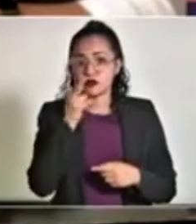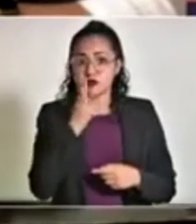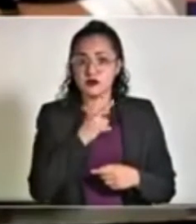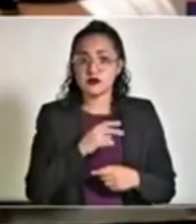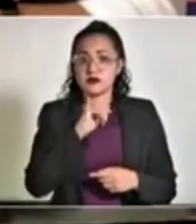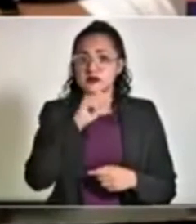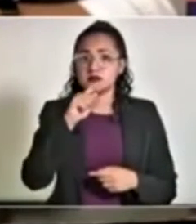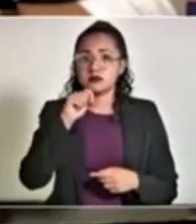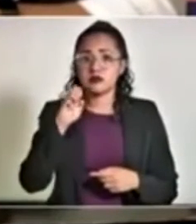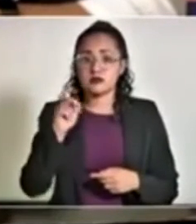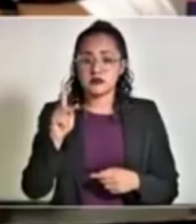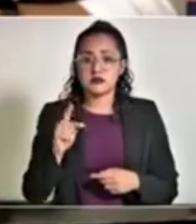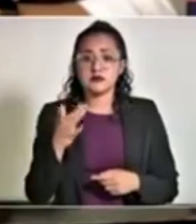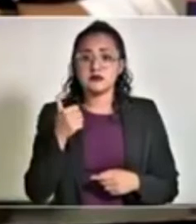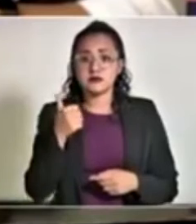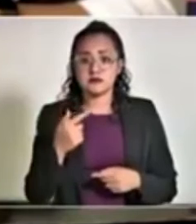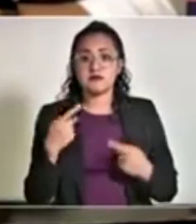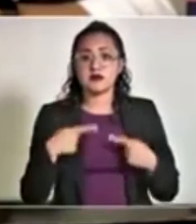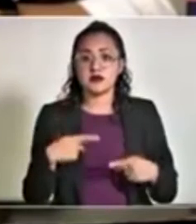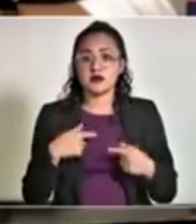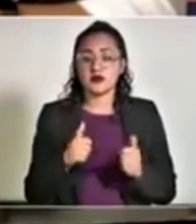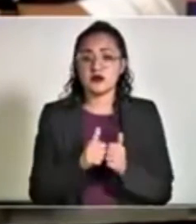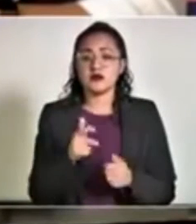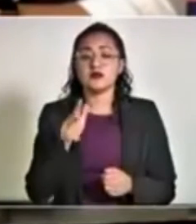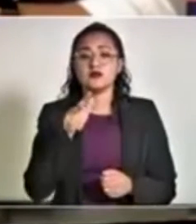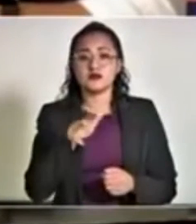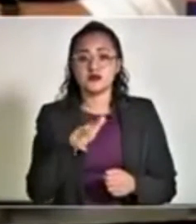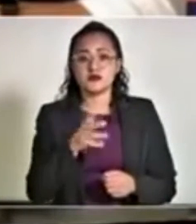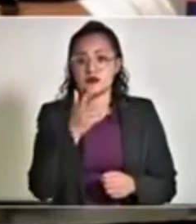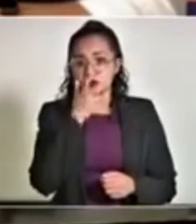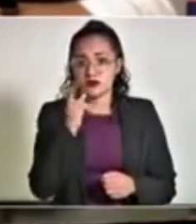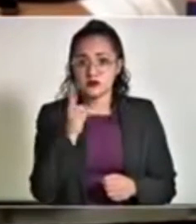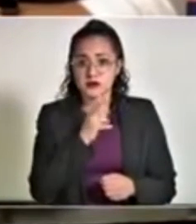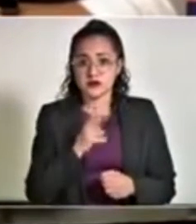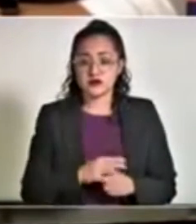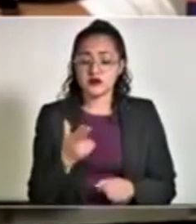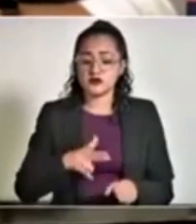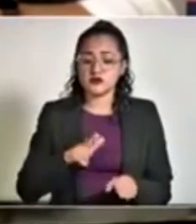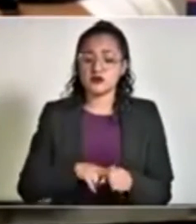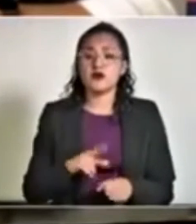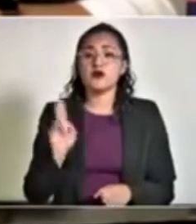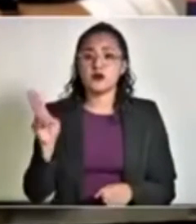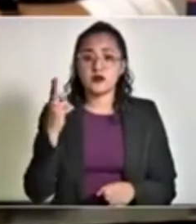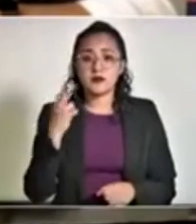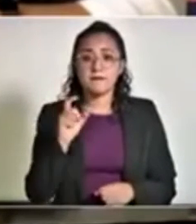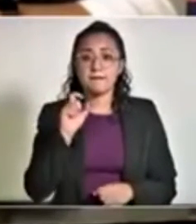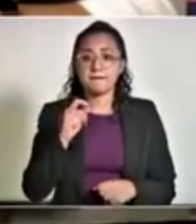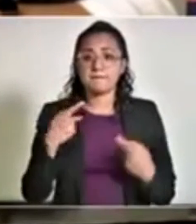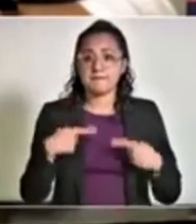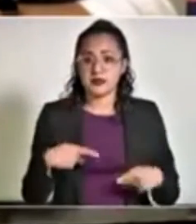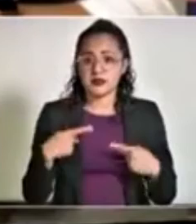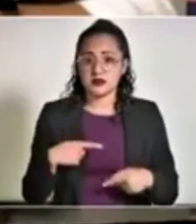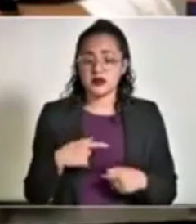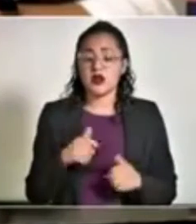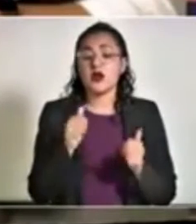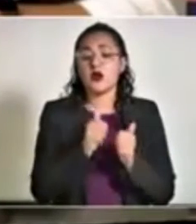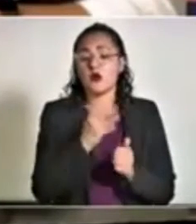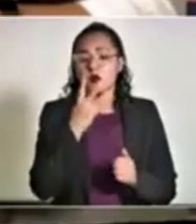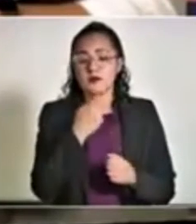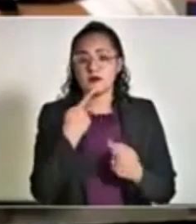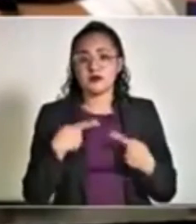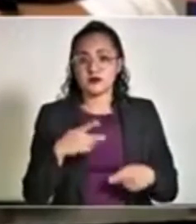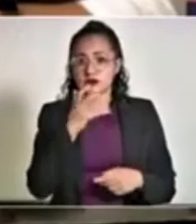56 pacientes con 18 ventiladores, hospital universitario 20 pacientes con 4